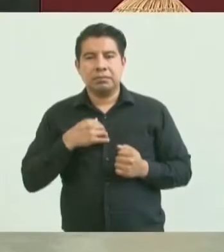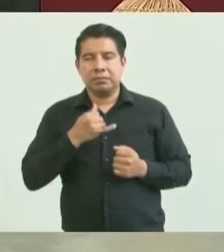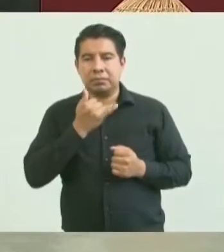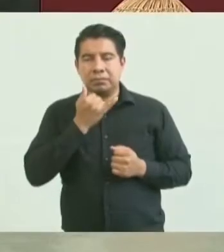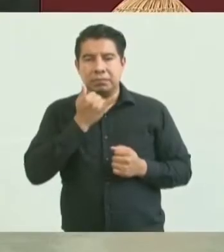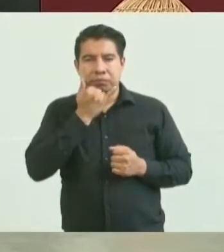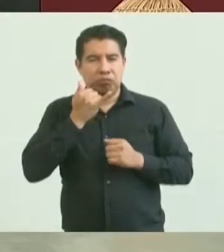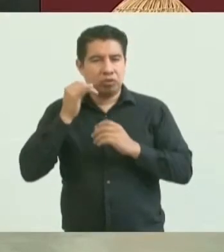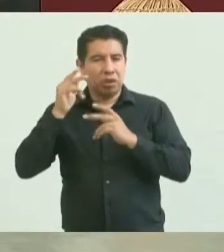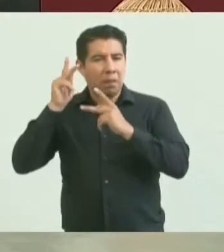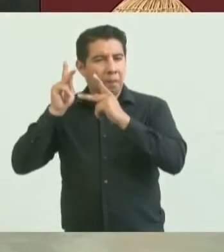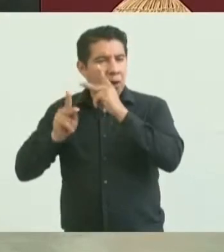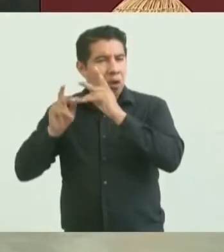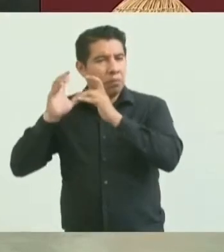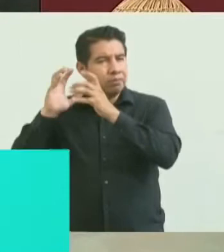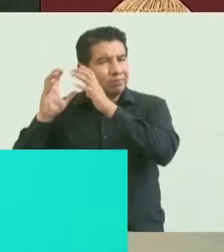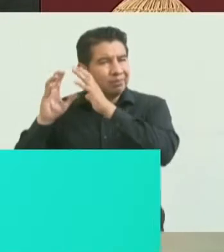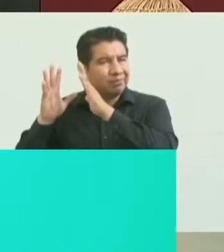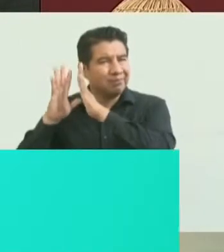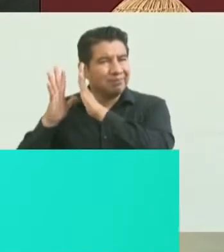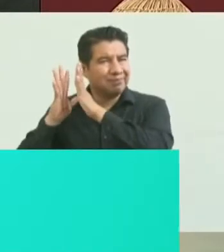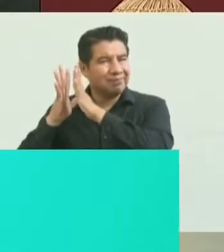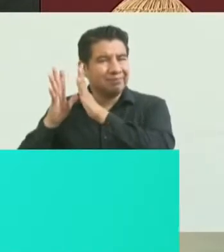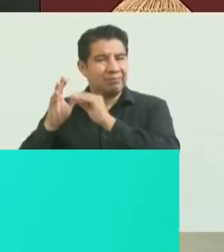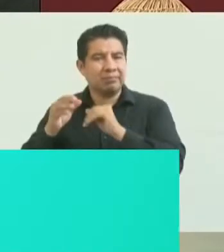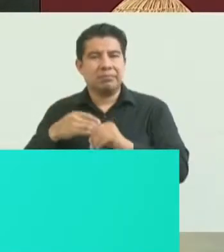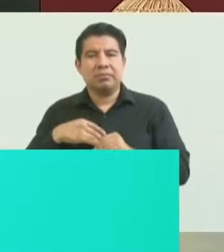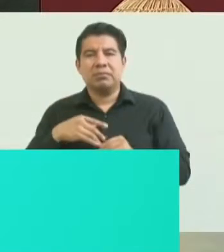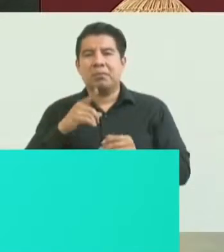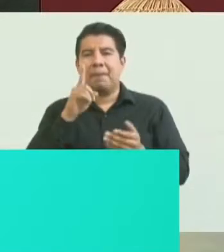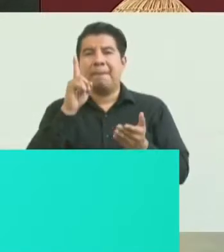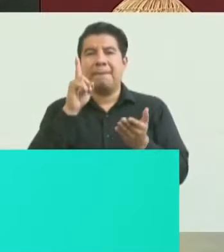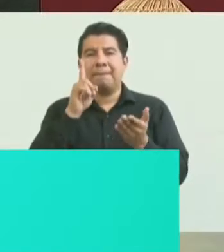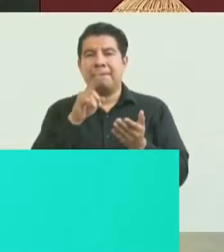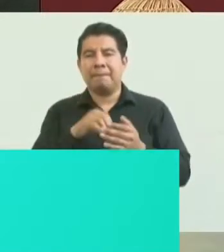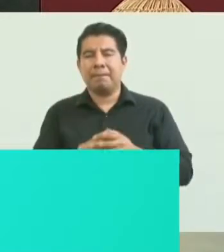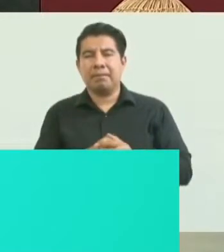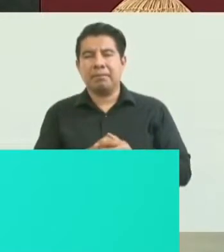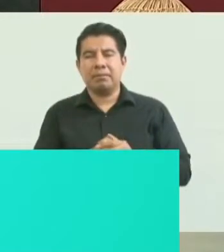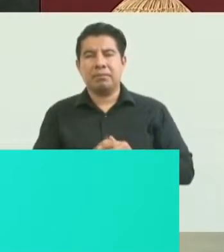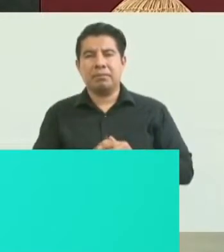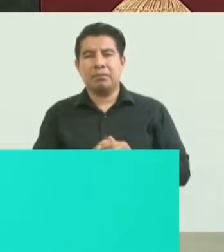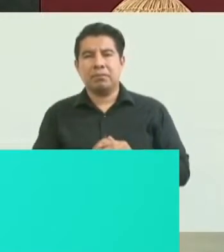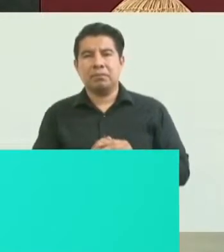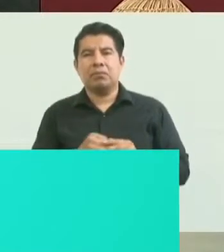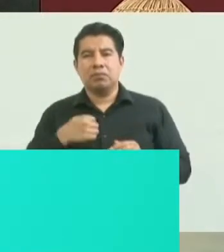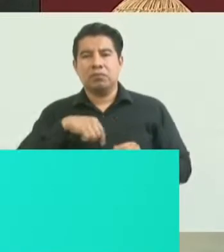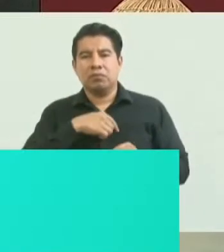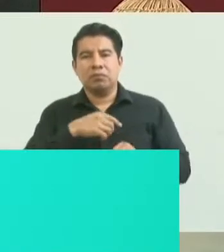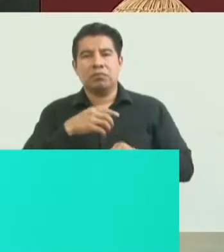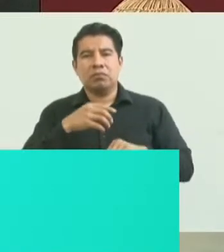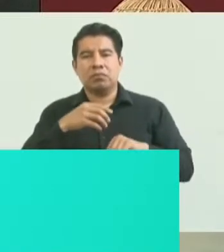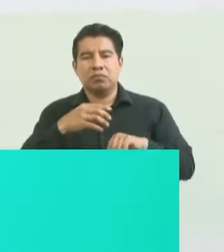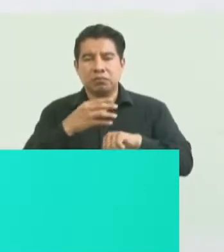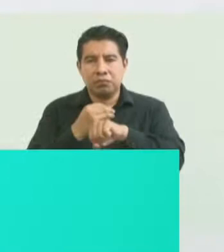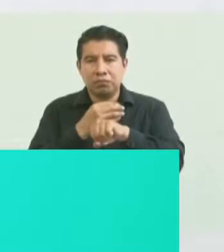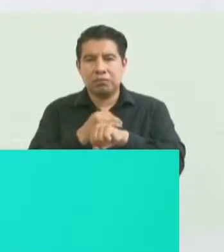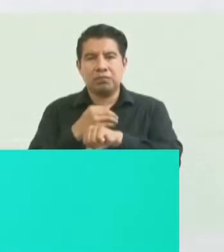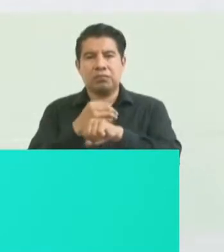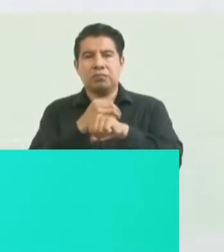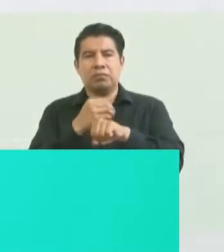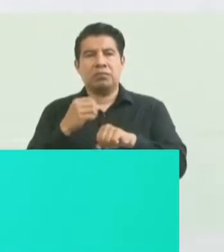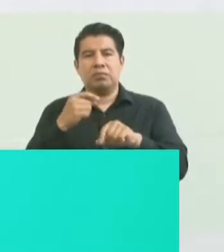Con 1.429 millones de pesos estamos reconstruyendo 35 bordos.